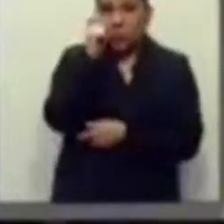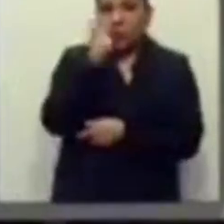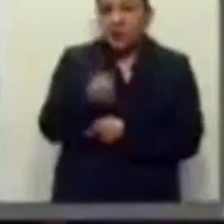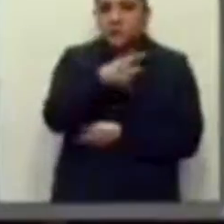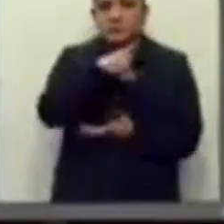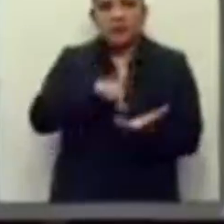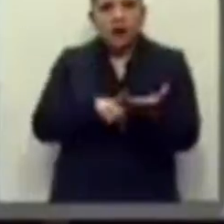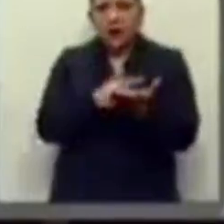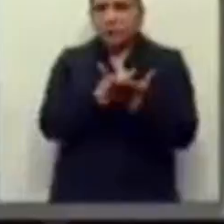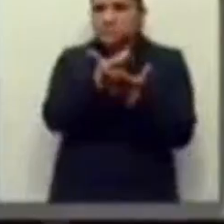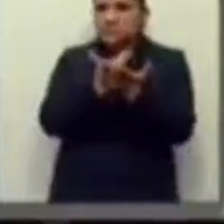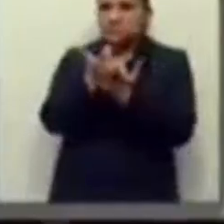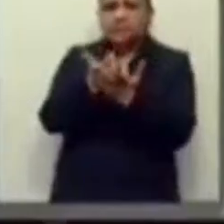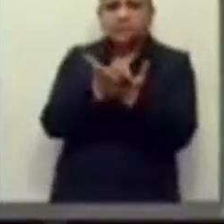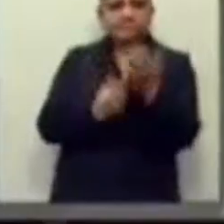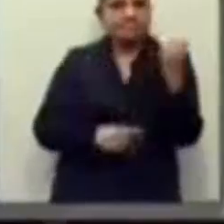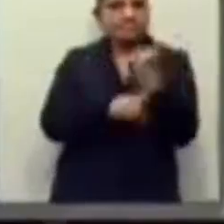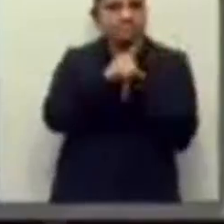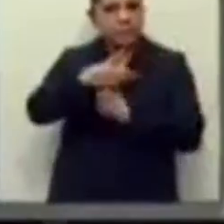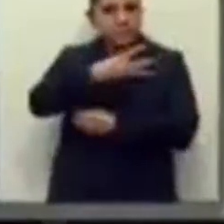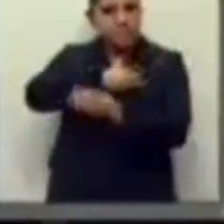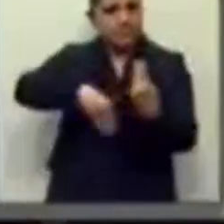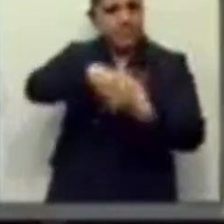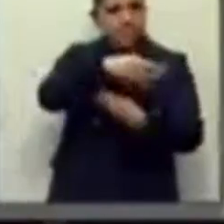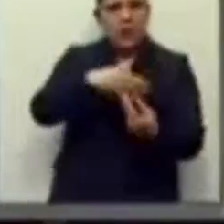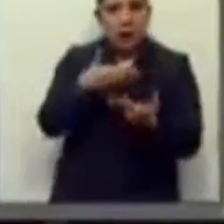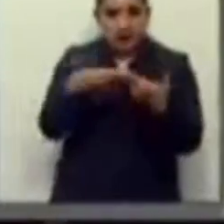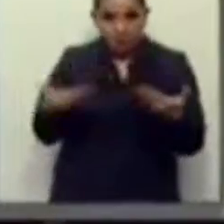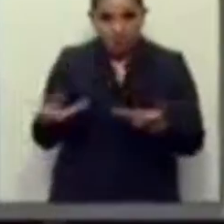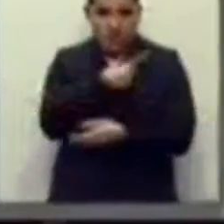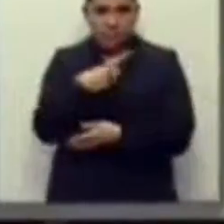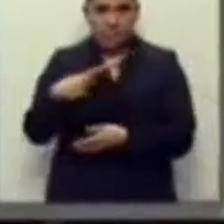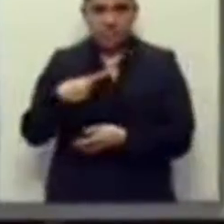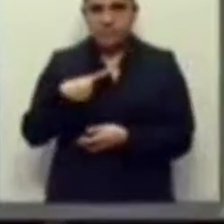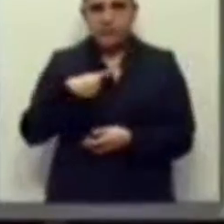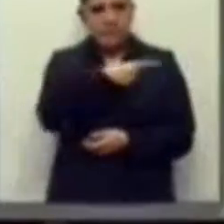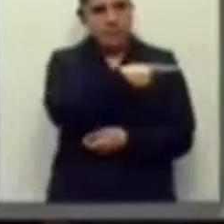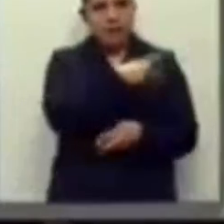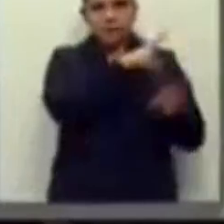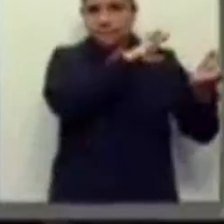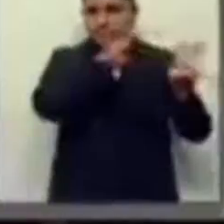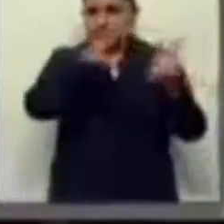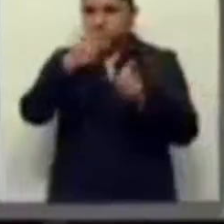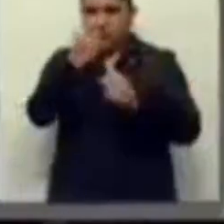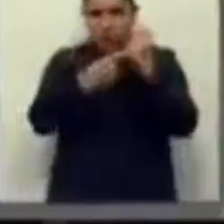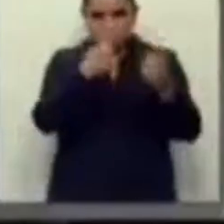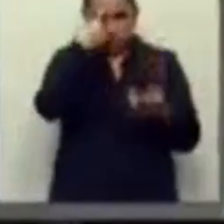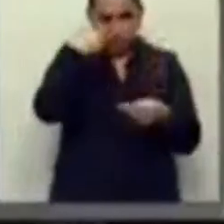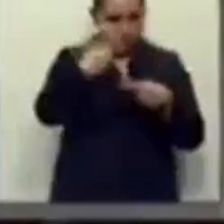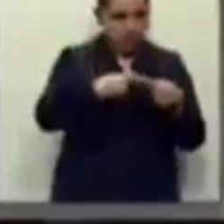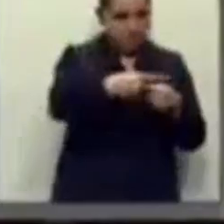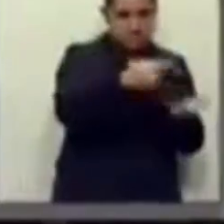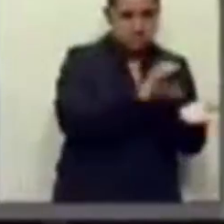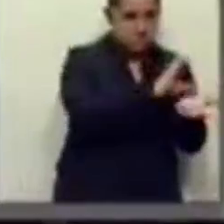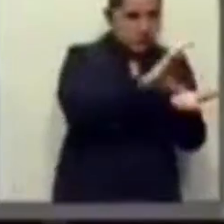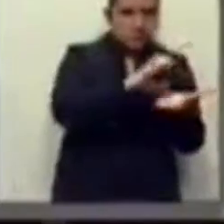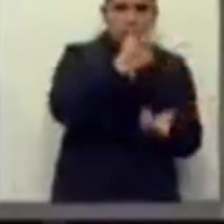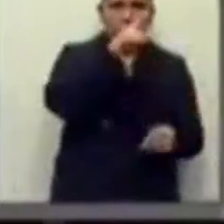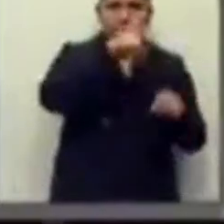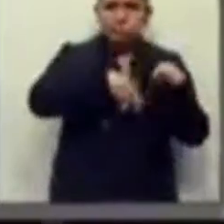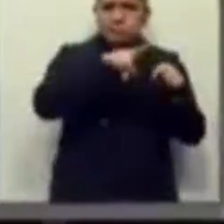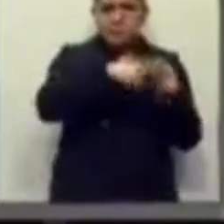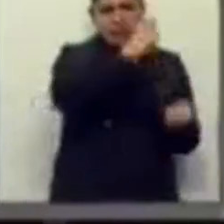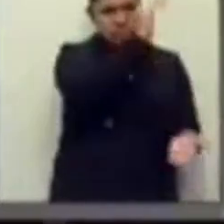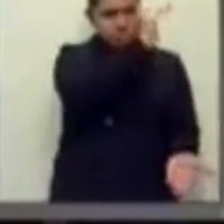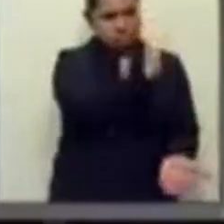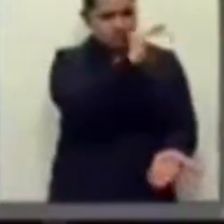gasto. Vamos a tener que hacer un recorte de proporciones mayúsculas al gasto público que, por supuesto, va a tener efectos